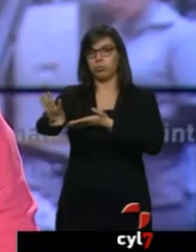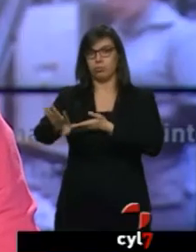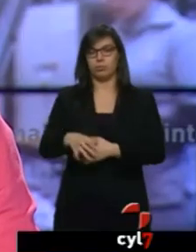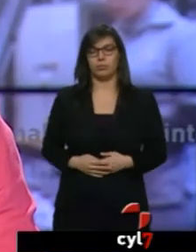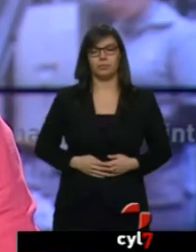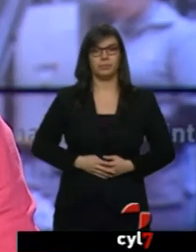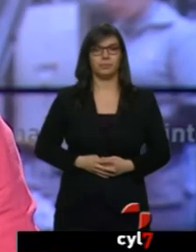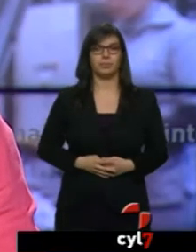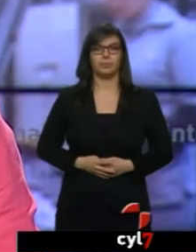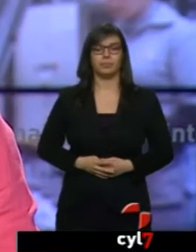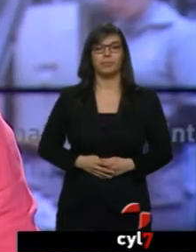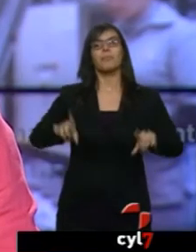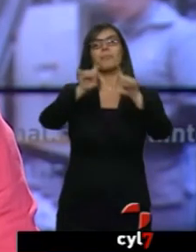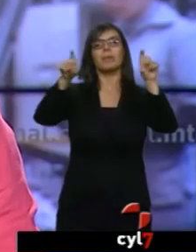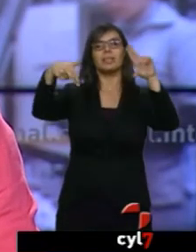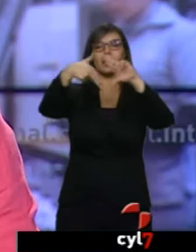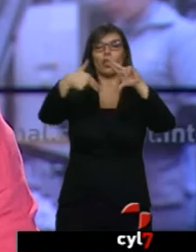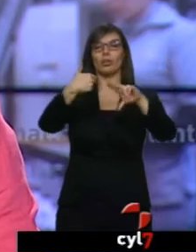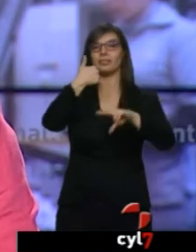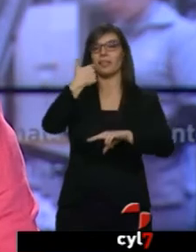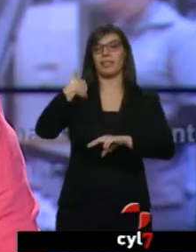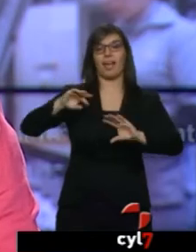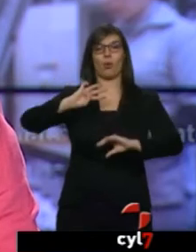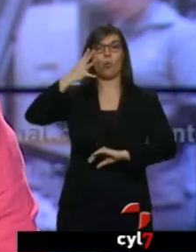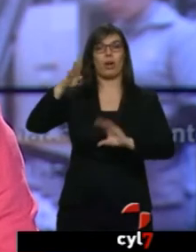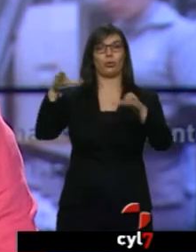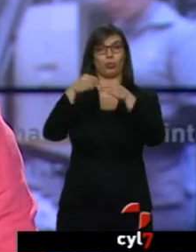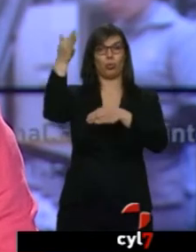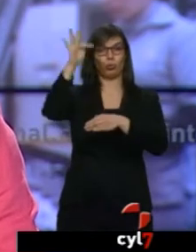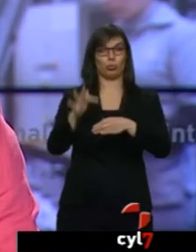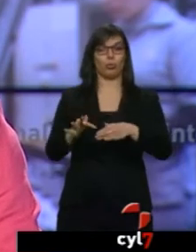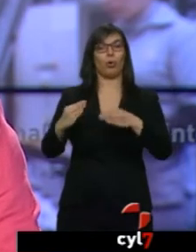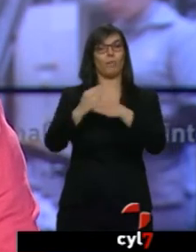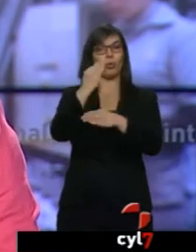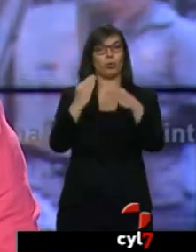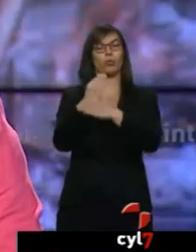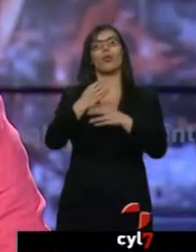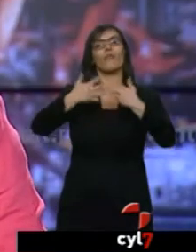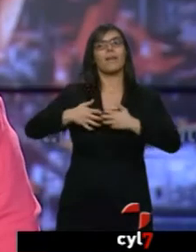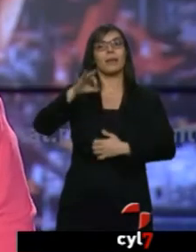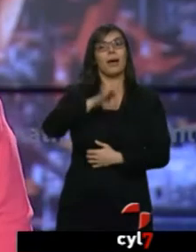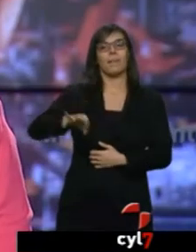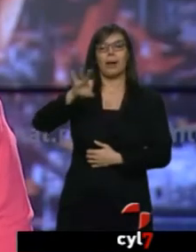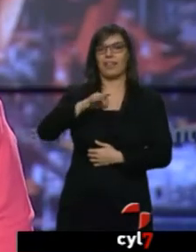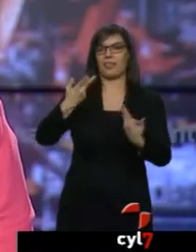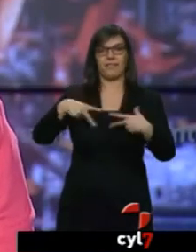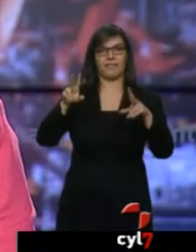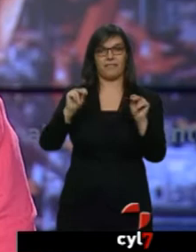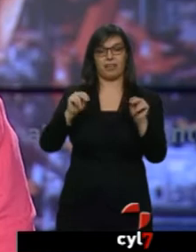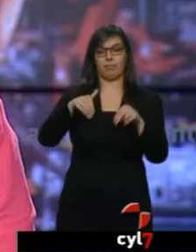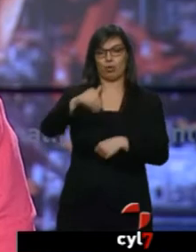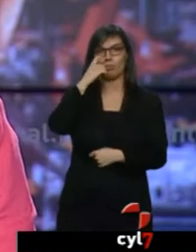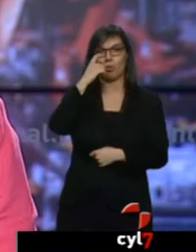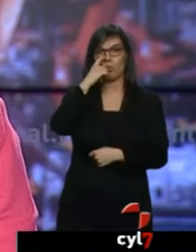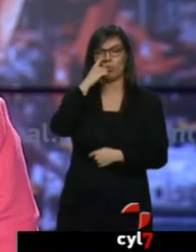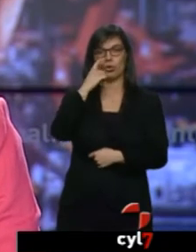Renol ha anunciado la retirada del cuarto turno de producción... ...en su planta de Villa Muriel de Cerrato, en Palencia... ...será en junio, después de